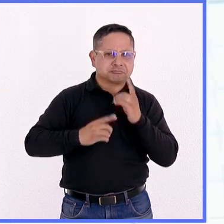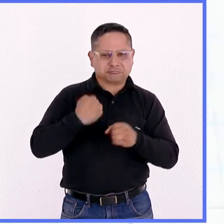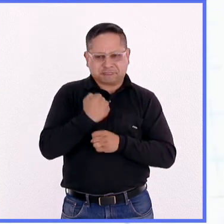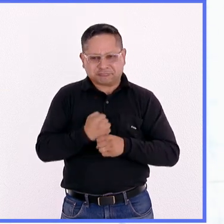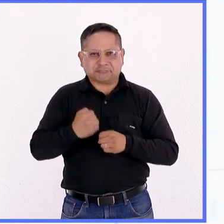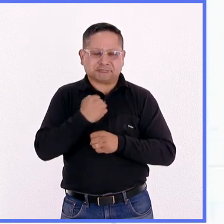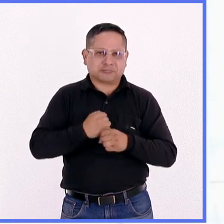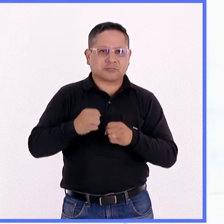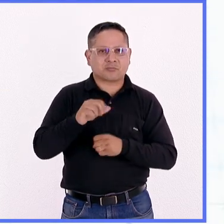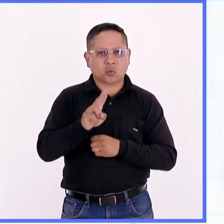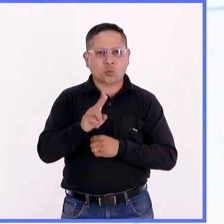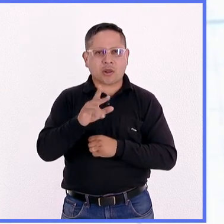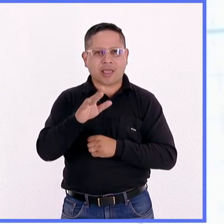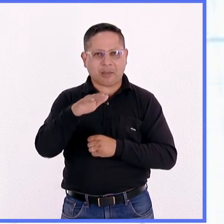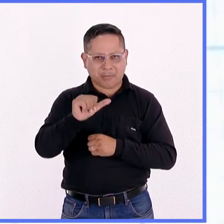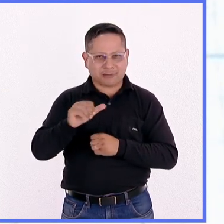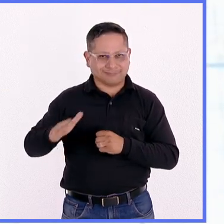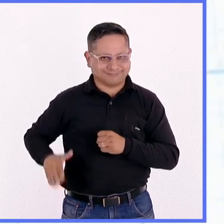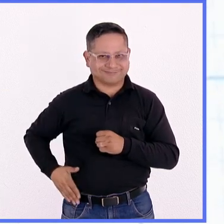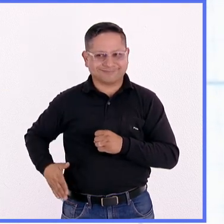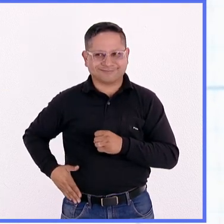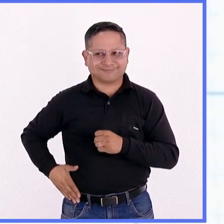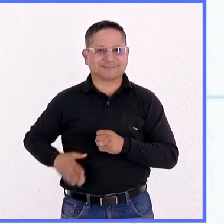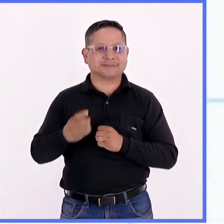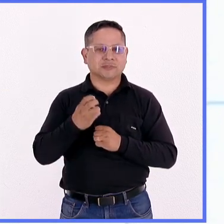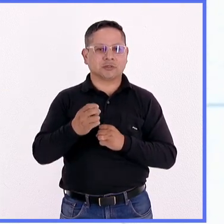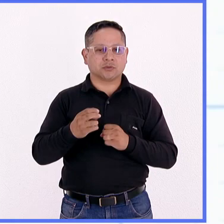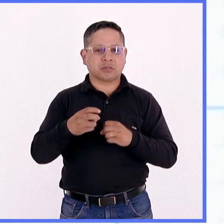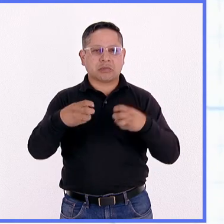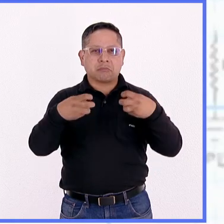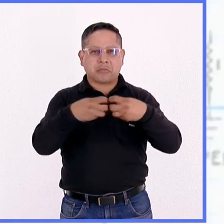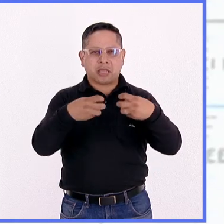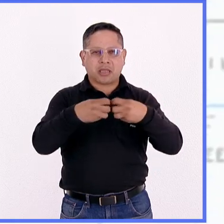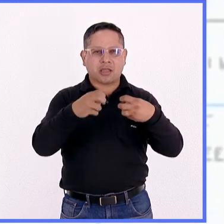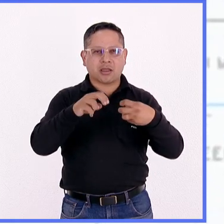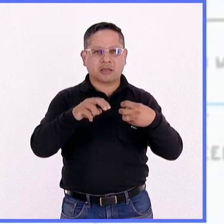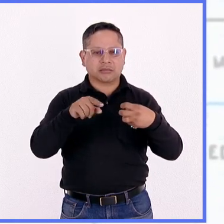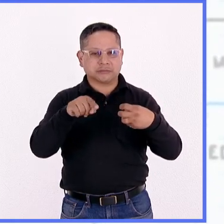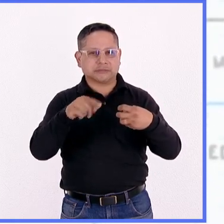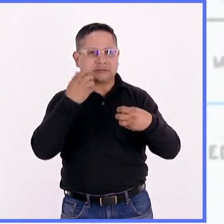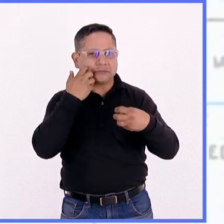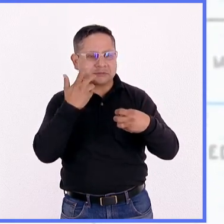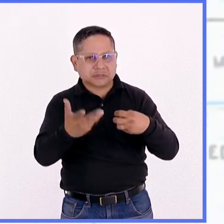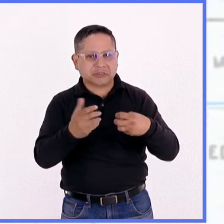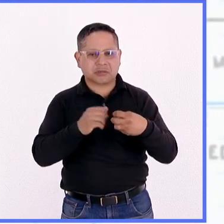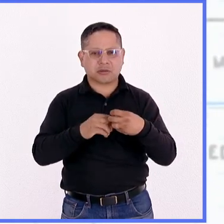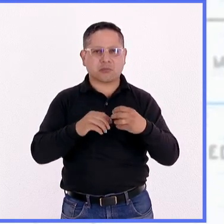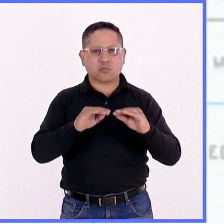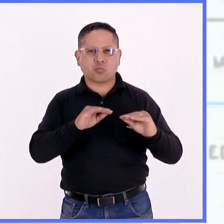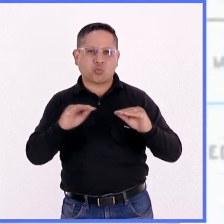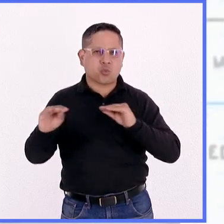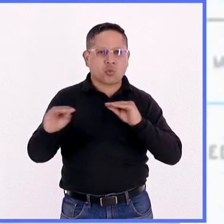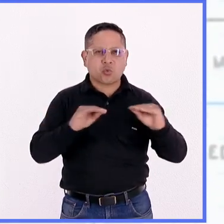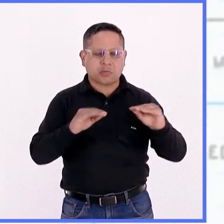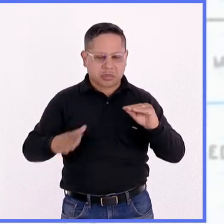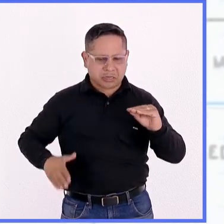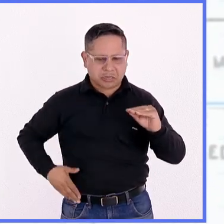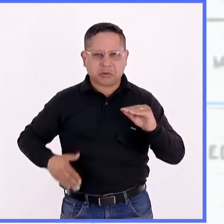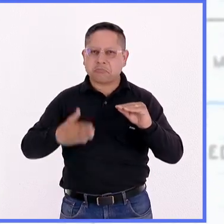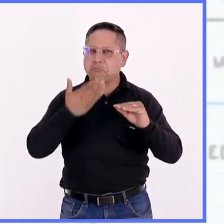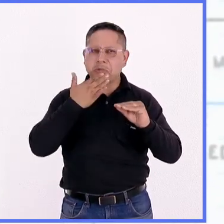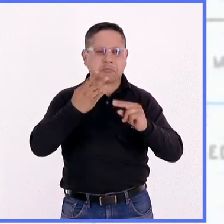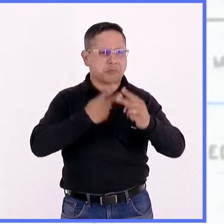cadera, a que conozcan lo que es el ule, lo que es la práctica, lo que es el movimiento de la cadera. Son